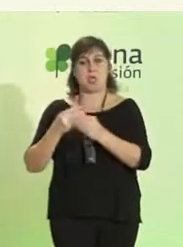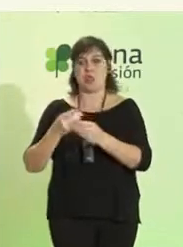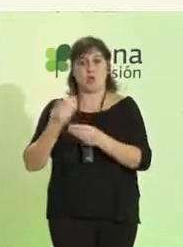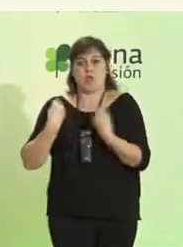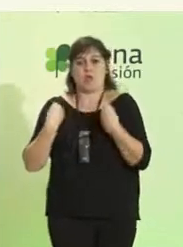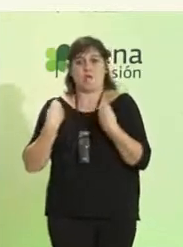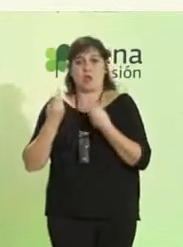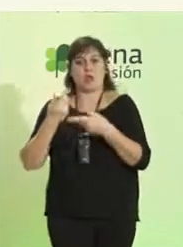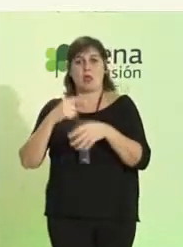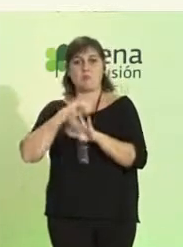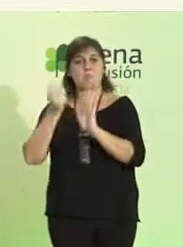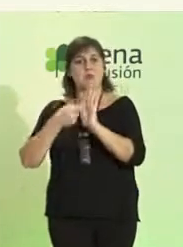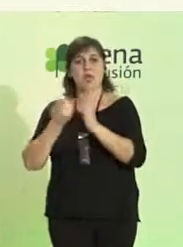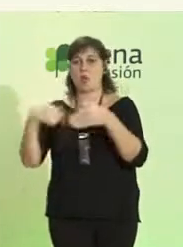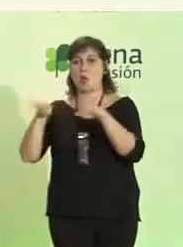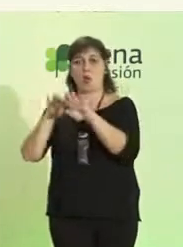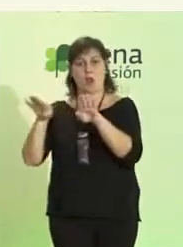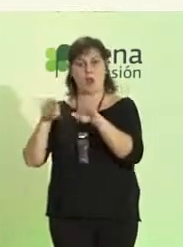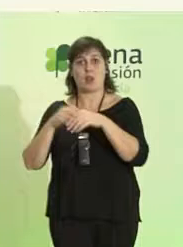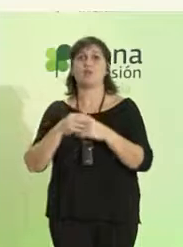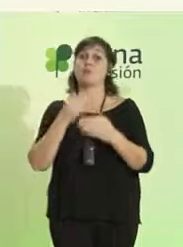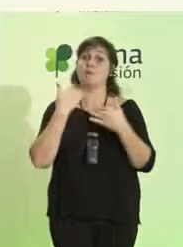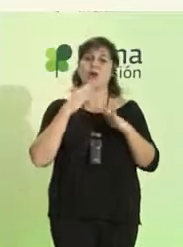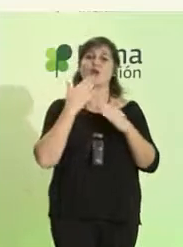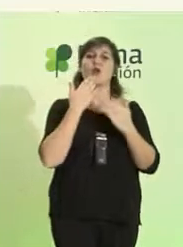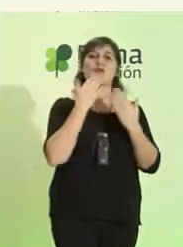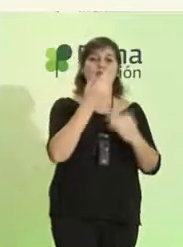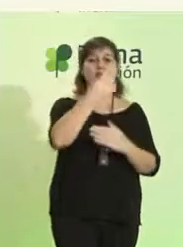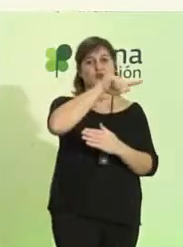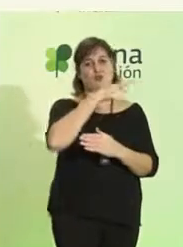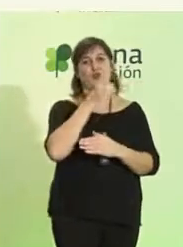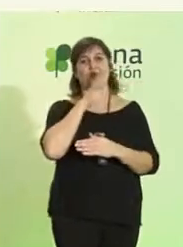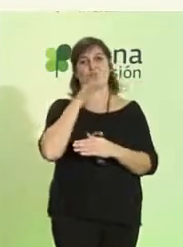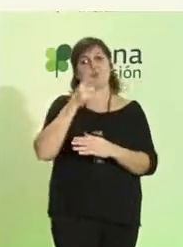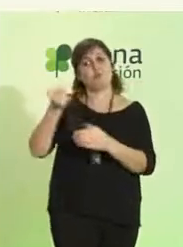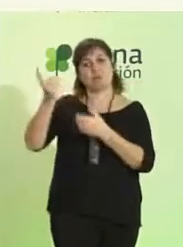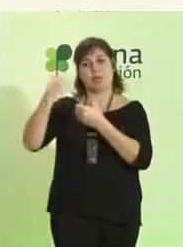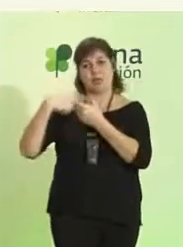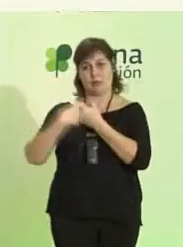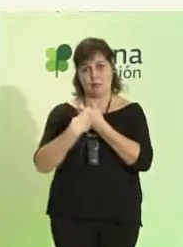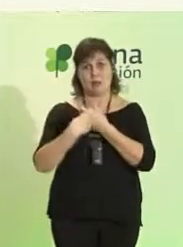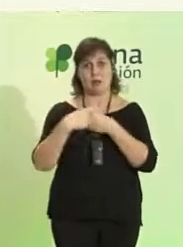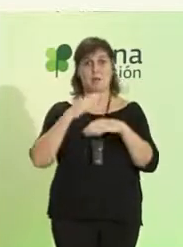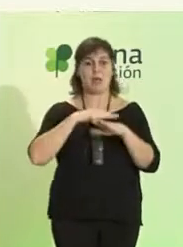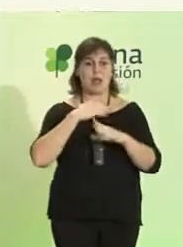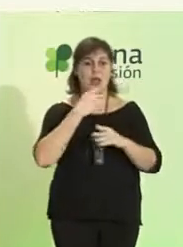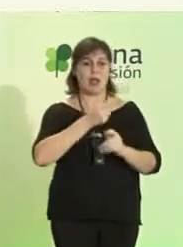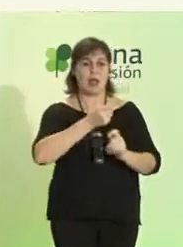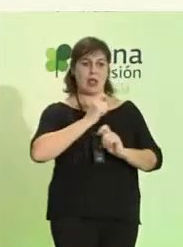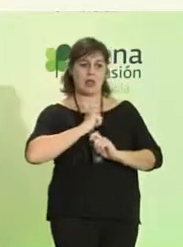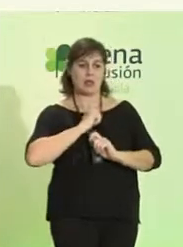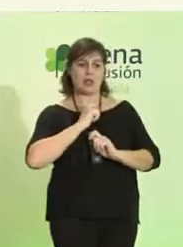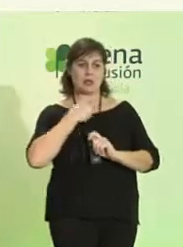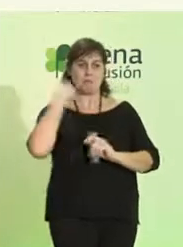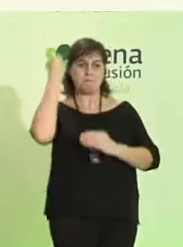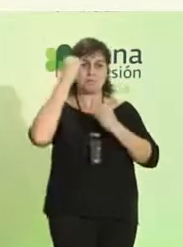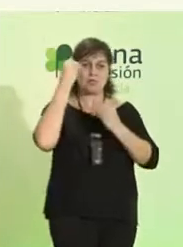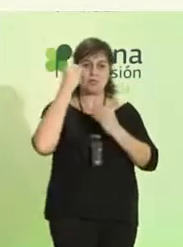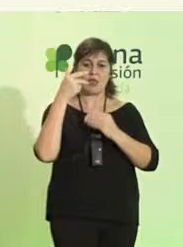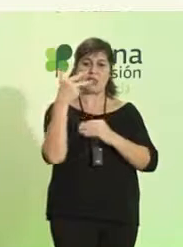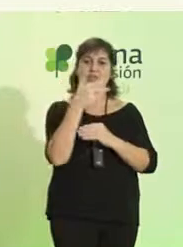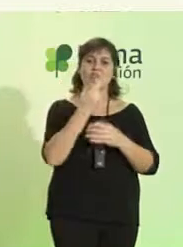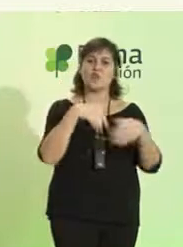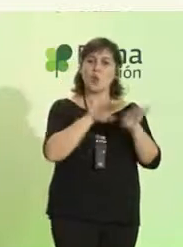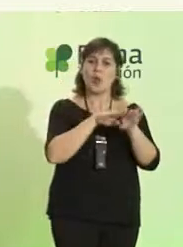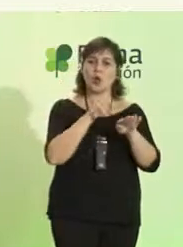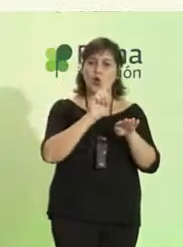e igualitaria, pero sobre todo gracias a vosotros y vosotras por participar, por hacernos considerar que no se trata de tener derecho a